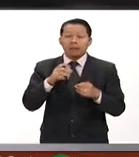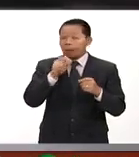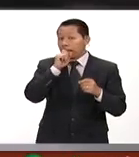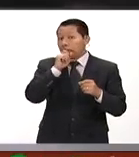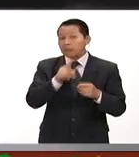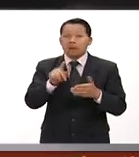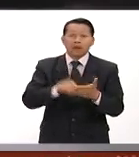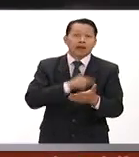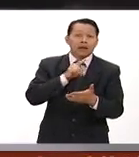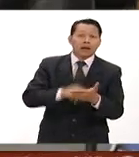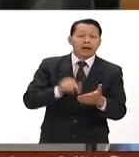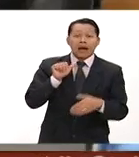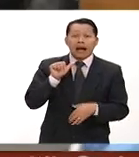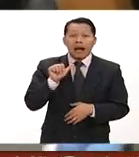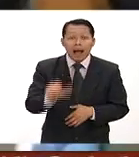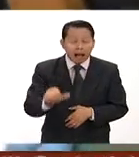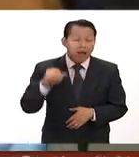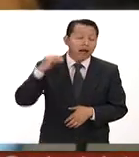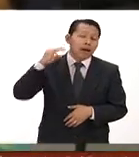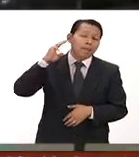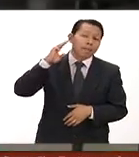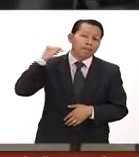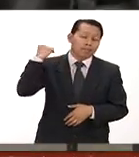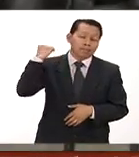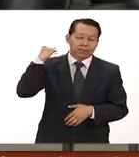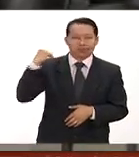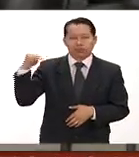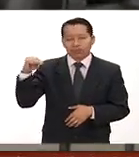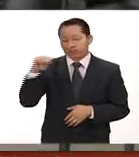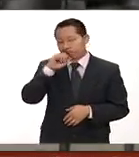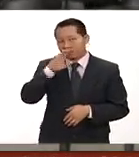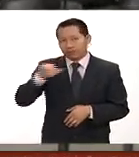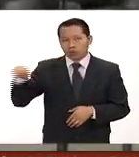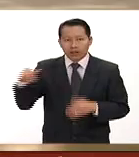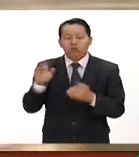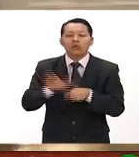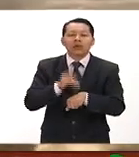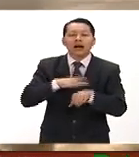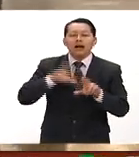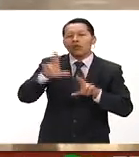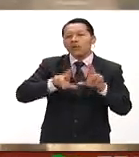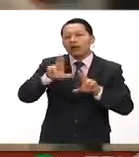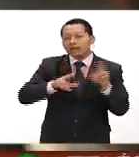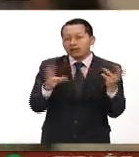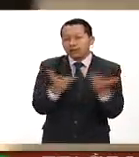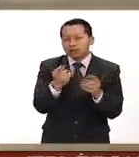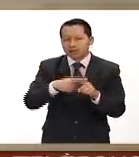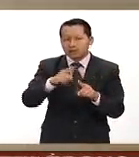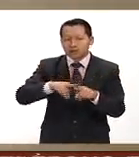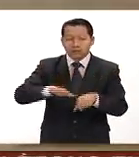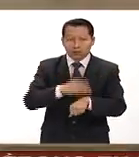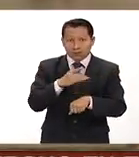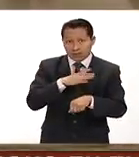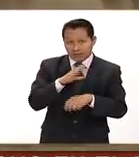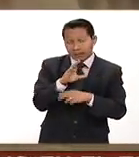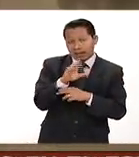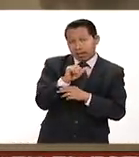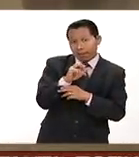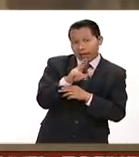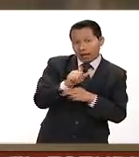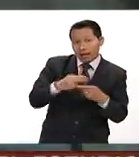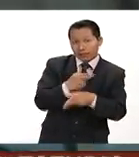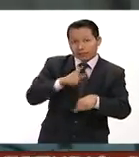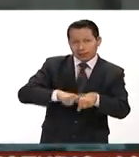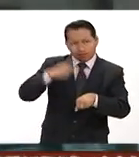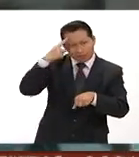corridas a Michoacán. ¿Por qué? Por los actos violentos de normalistas en la zona. A pesar de que la Cámara Nacional de Autotransporte, de